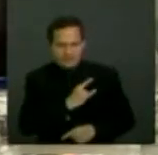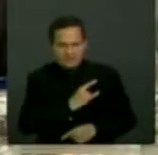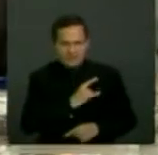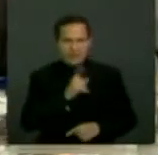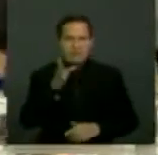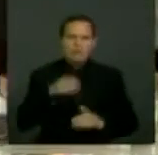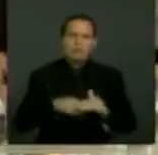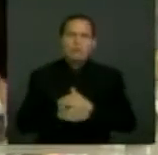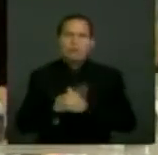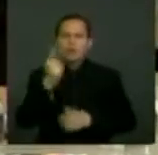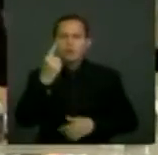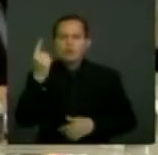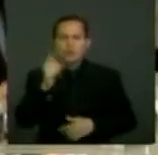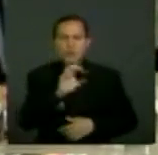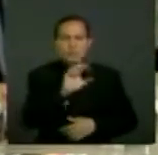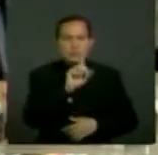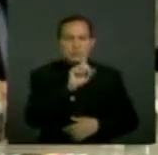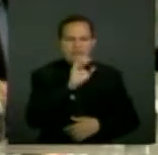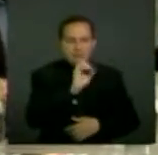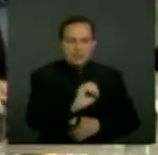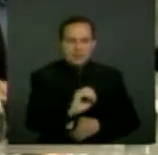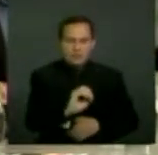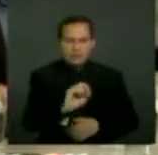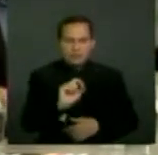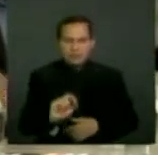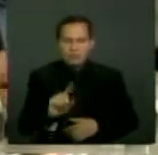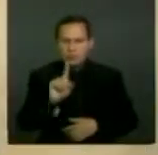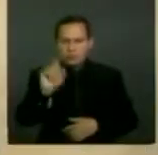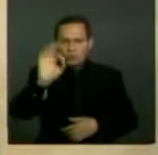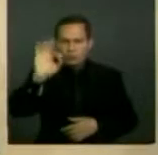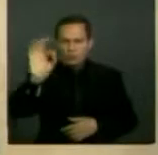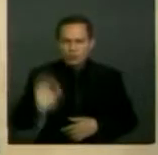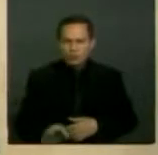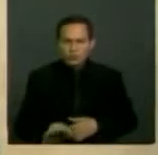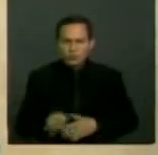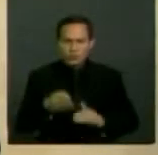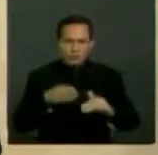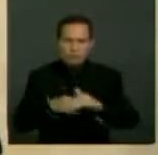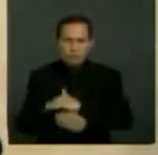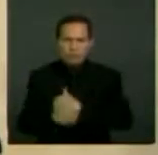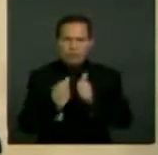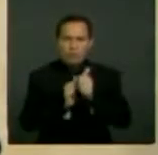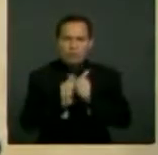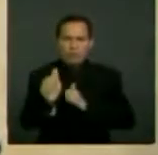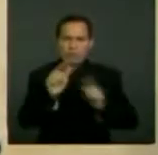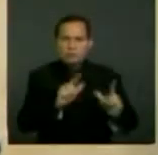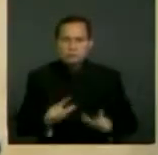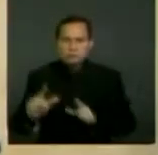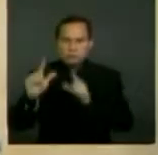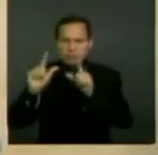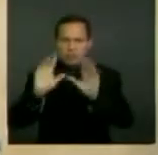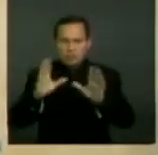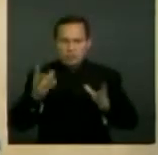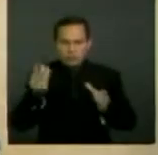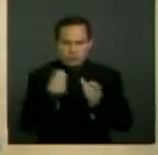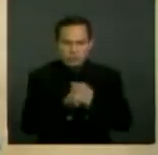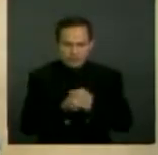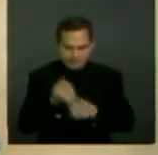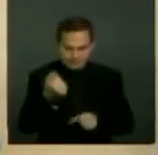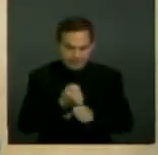el 0.1% han cursado un posgrado. La exclusión laboral no es más prometedora.